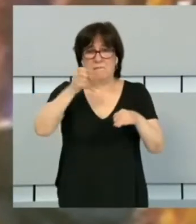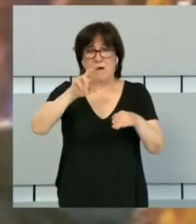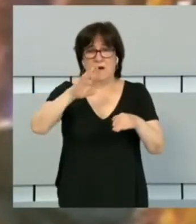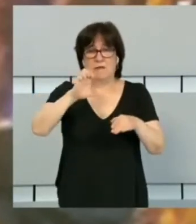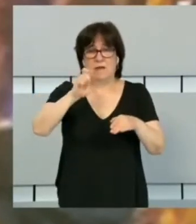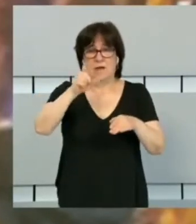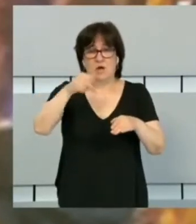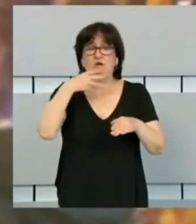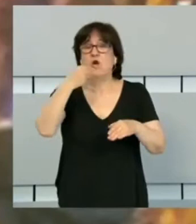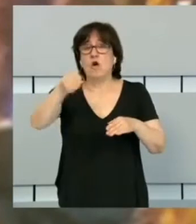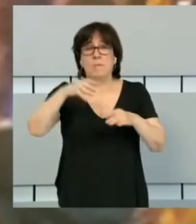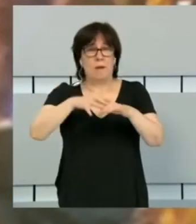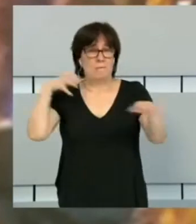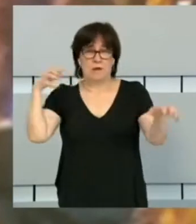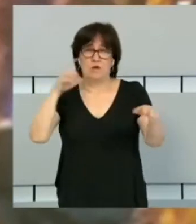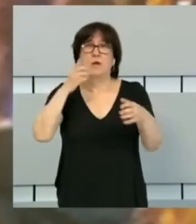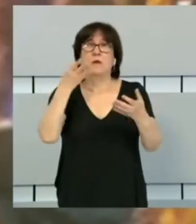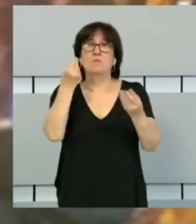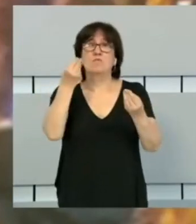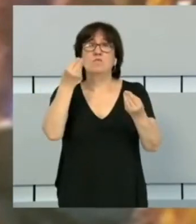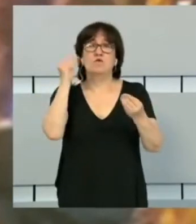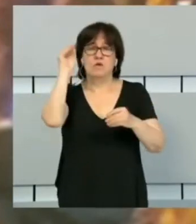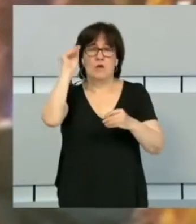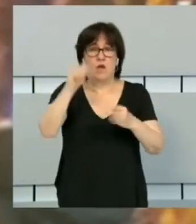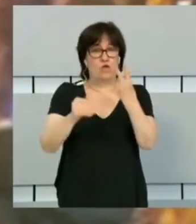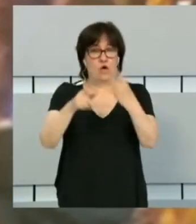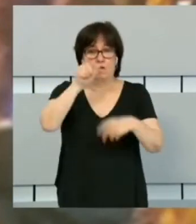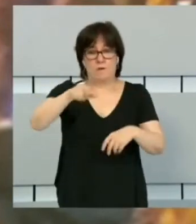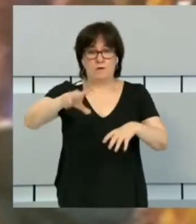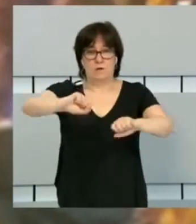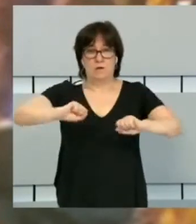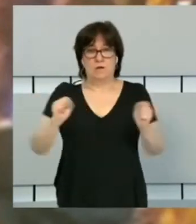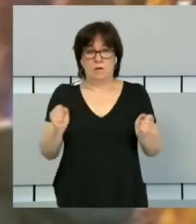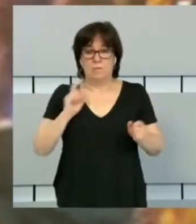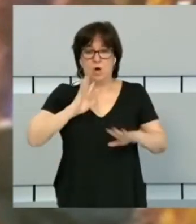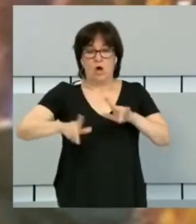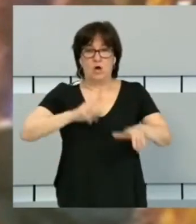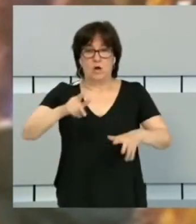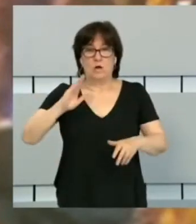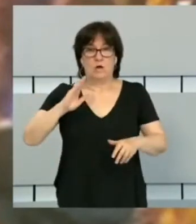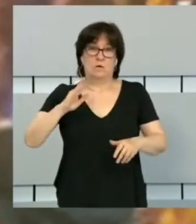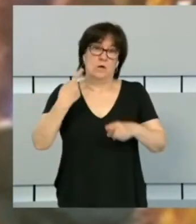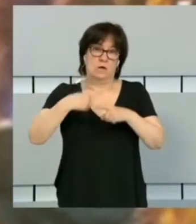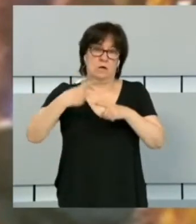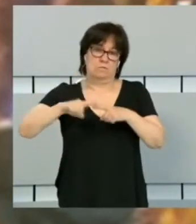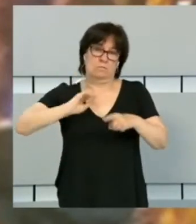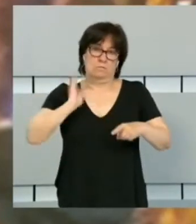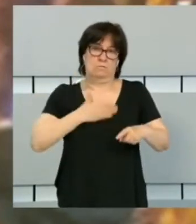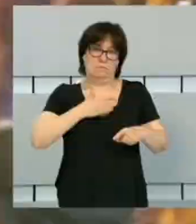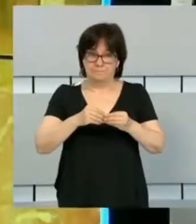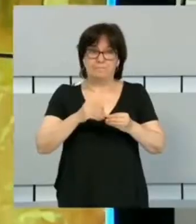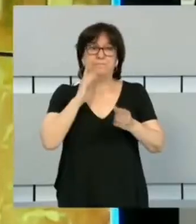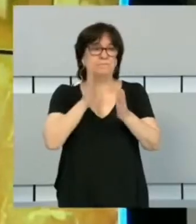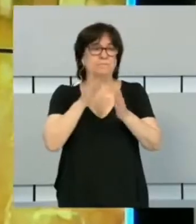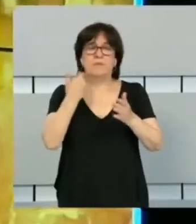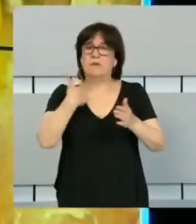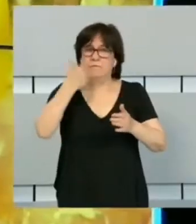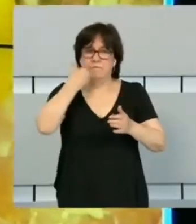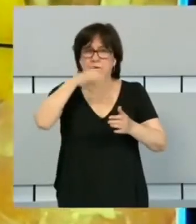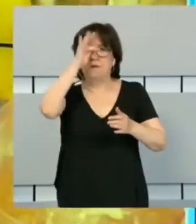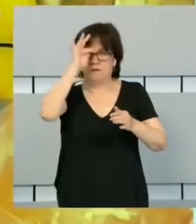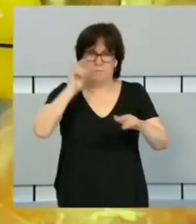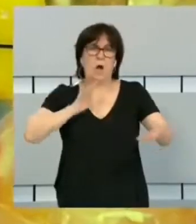jóvenes y muchos de ellos extranjeros. Dos personas fueron detenidas por hurto y apropiación indebida. ...de semana